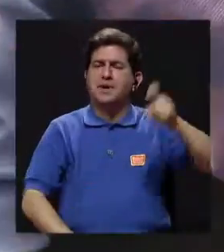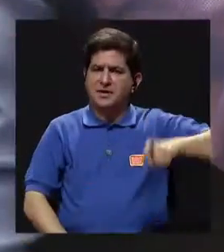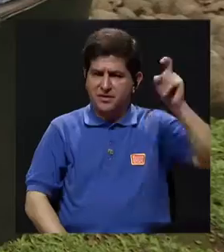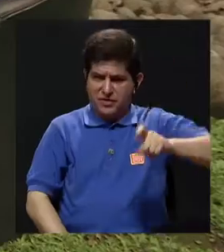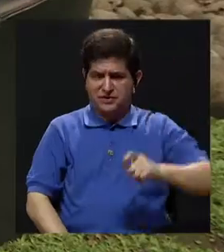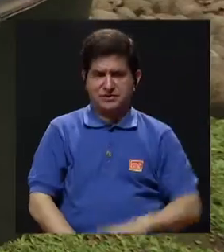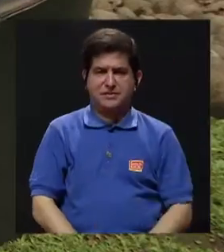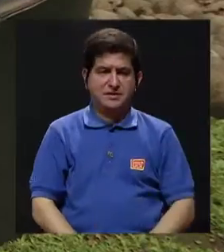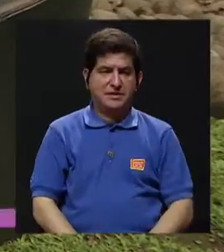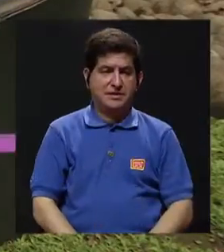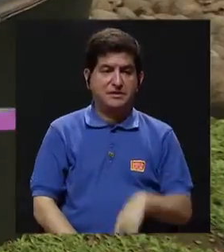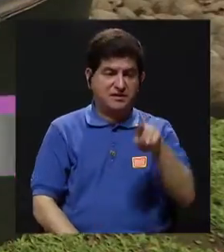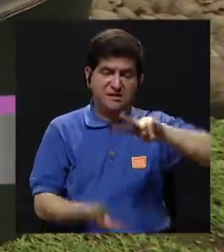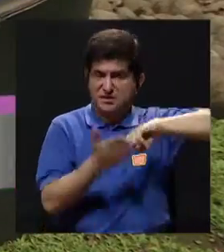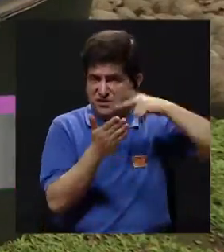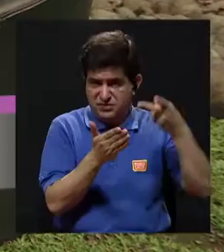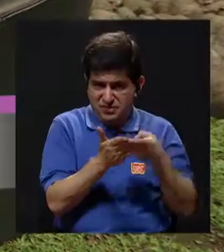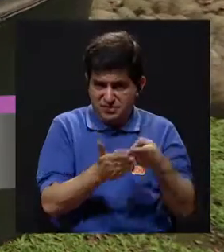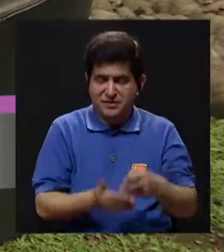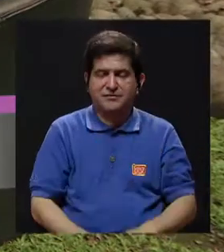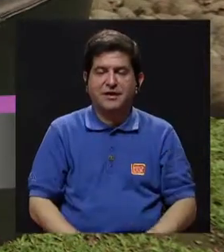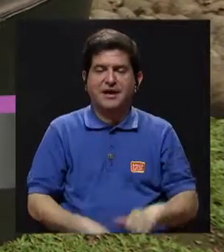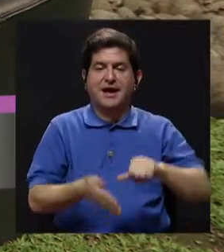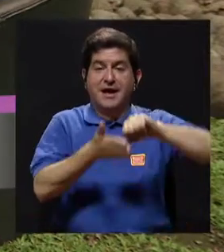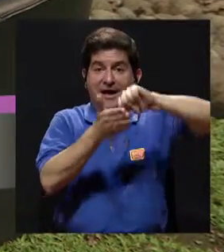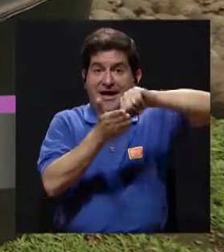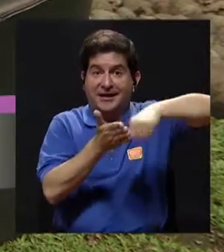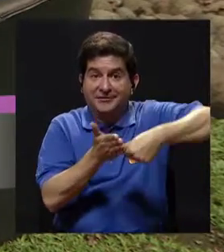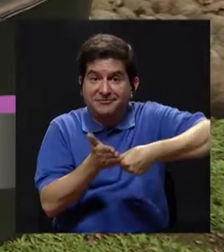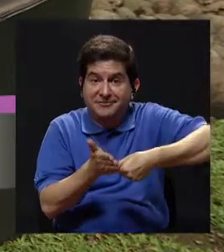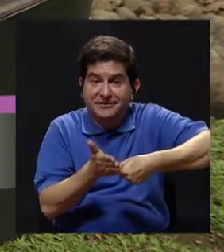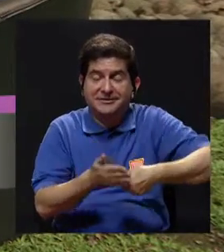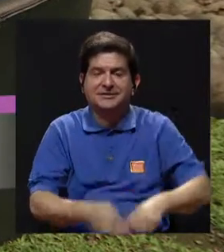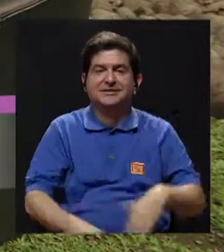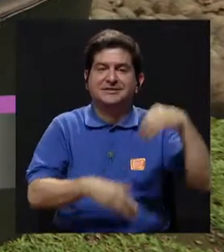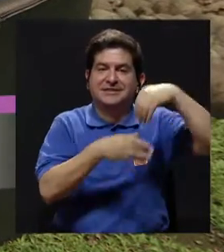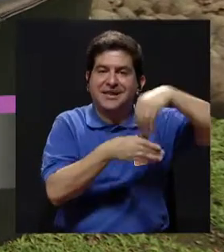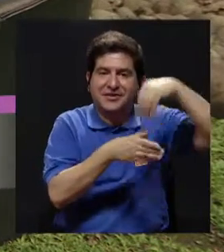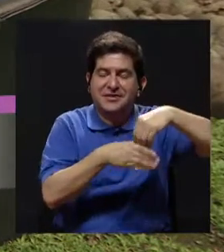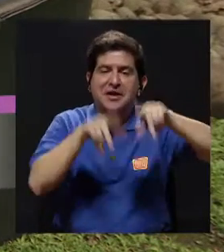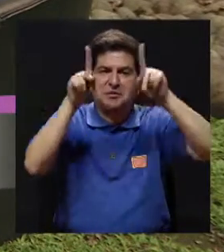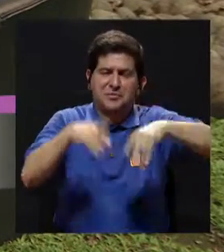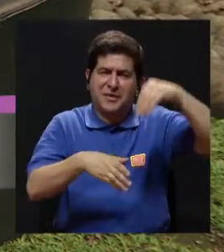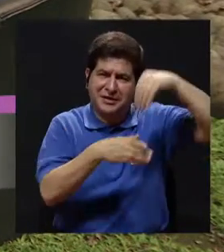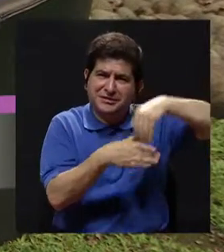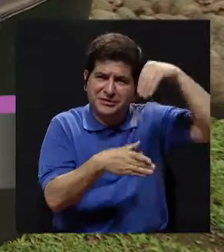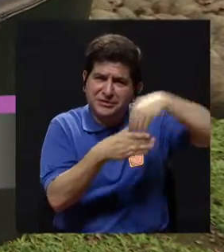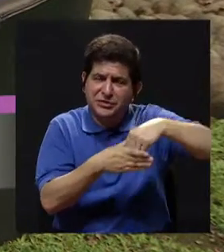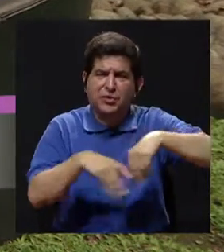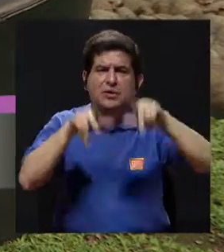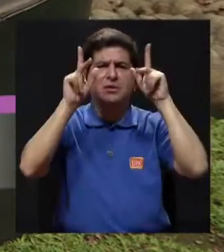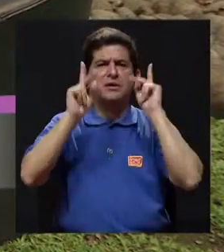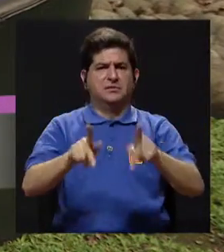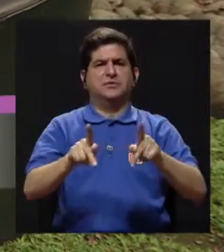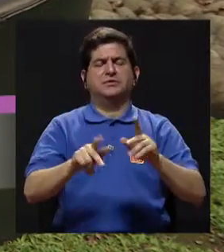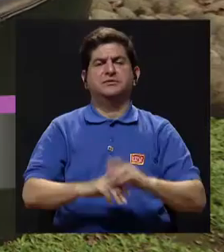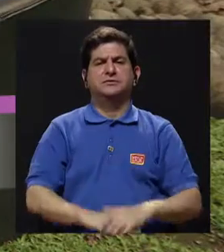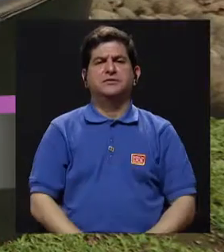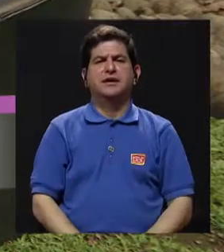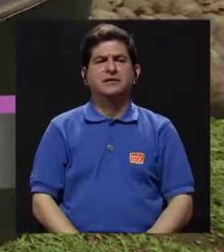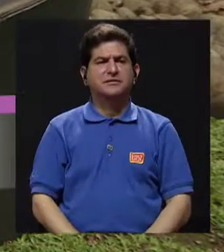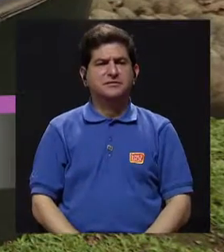necesidades y dentro de esas necesidades queremos subrayar el ahorro. Las personas que ahorran son personas